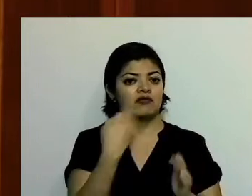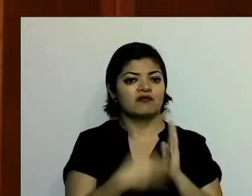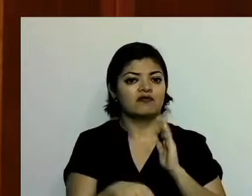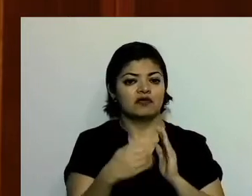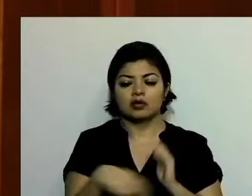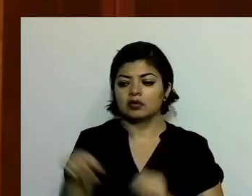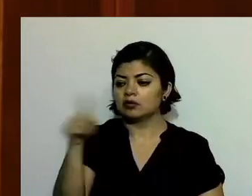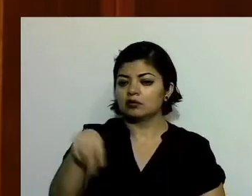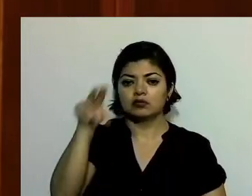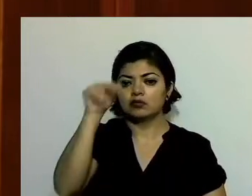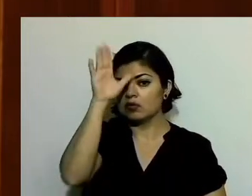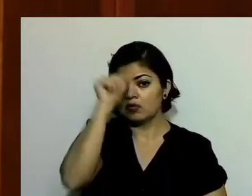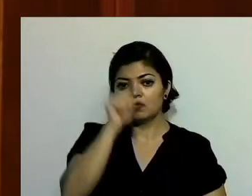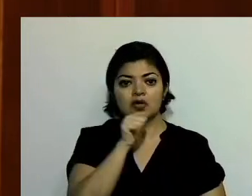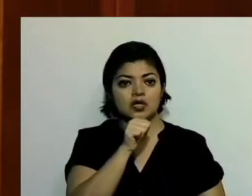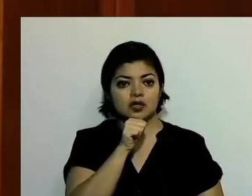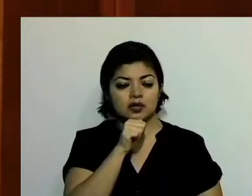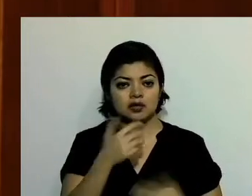social.